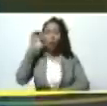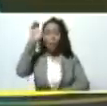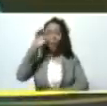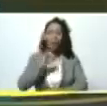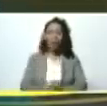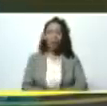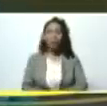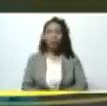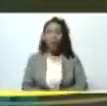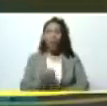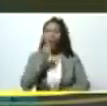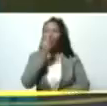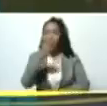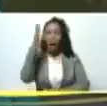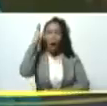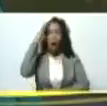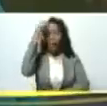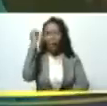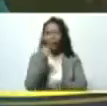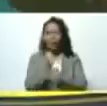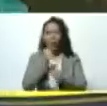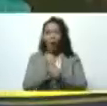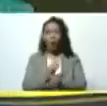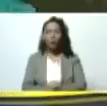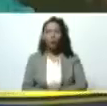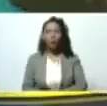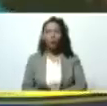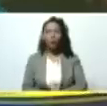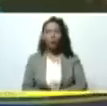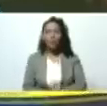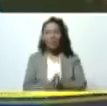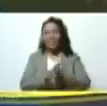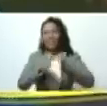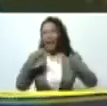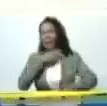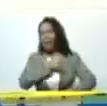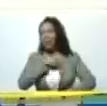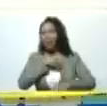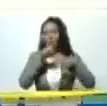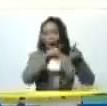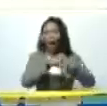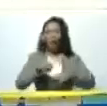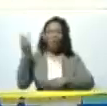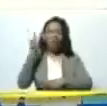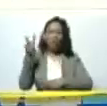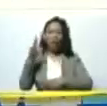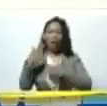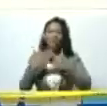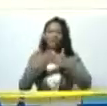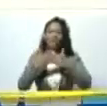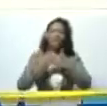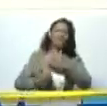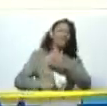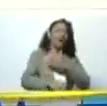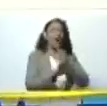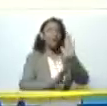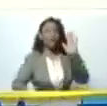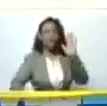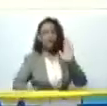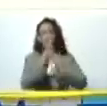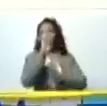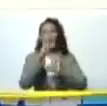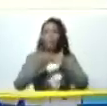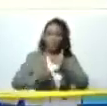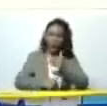buena jornada gran misión agro Venezuela lo que va es para adelante compadre y